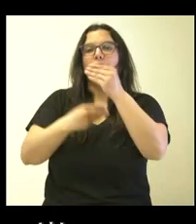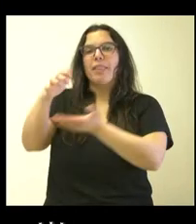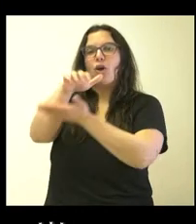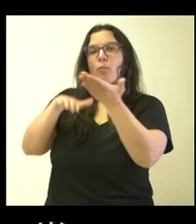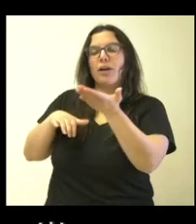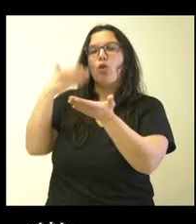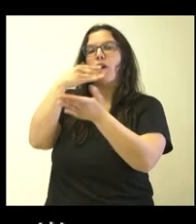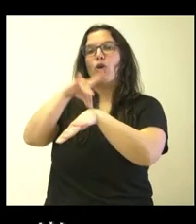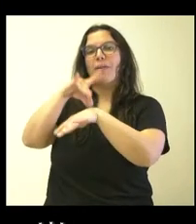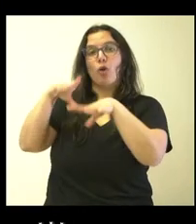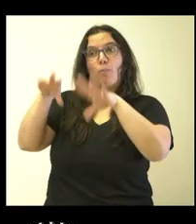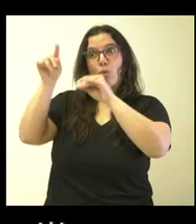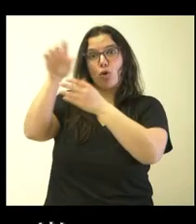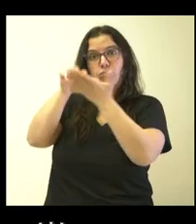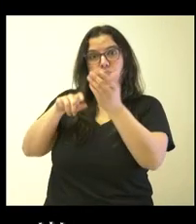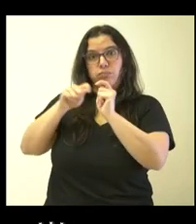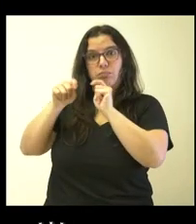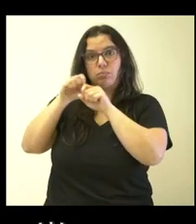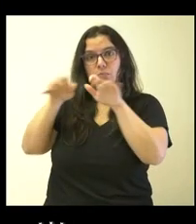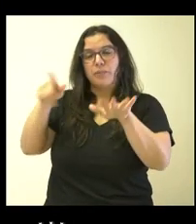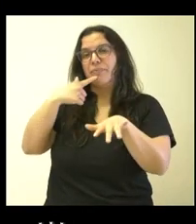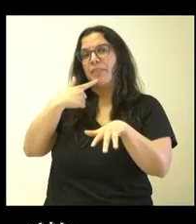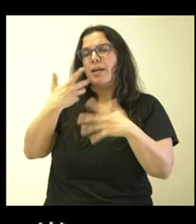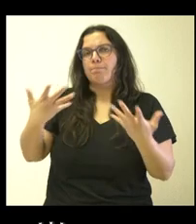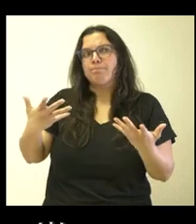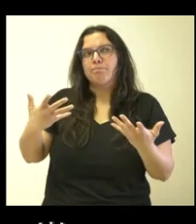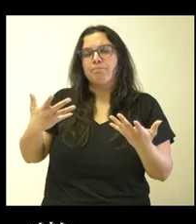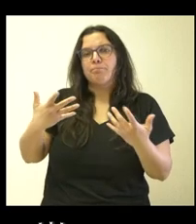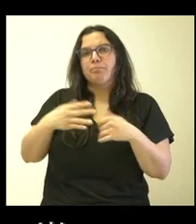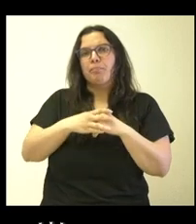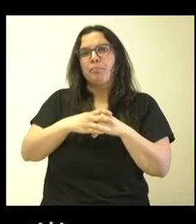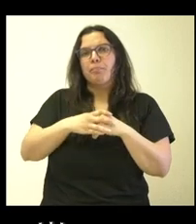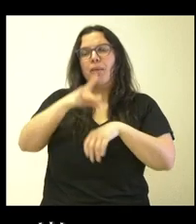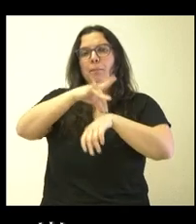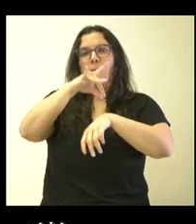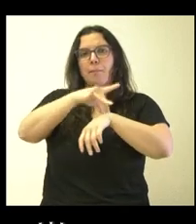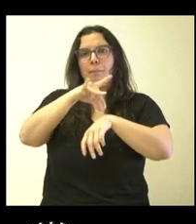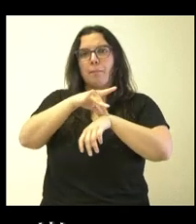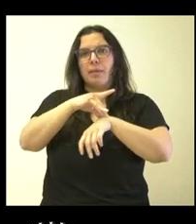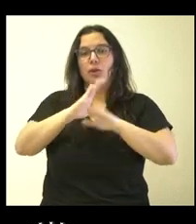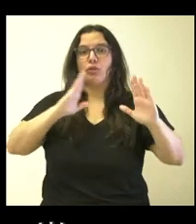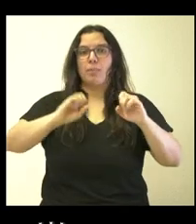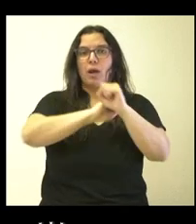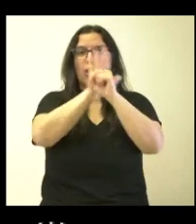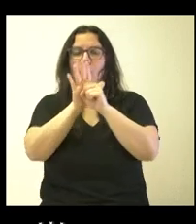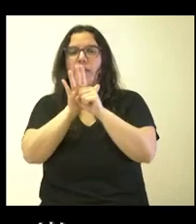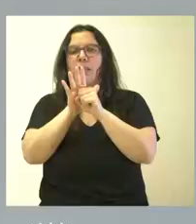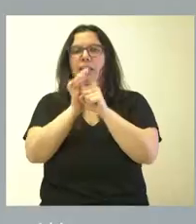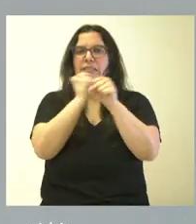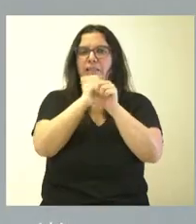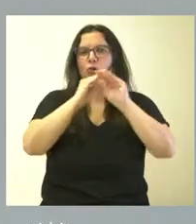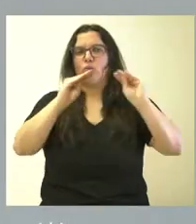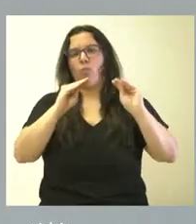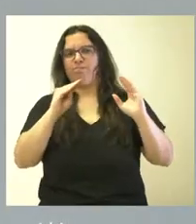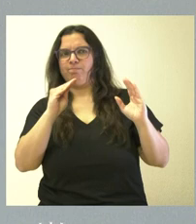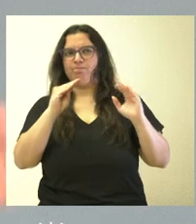Burgos que ha puesto en cuestión la actuación de todos los médicos durante el COVID. ¿Qué opinan? SEÑOR Pues,